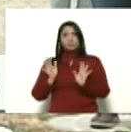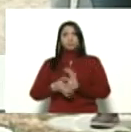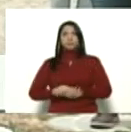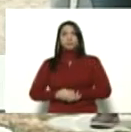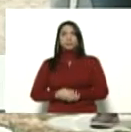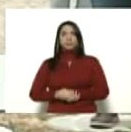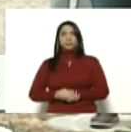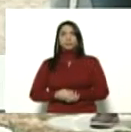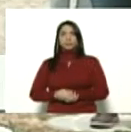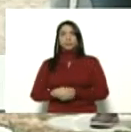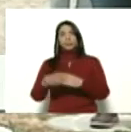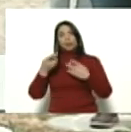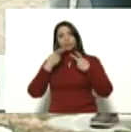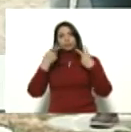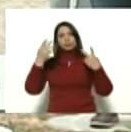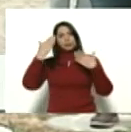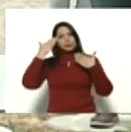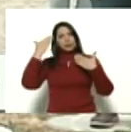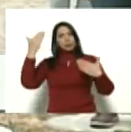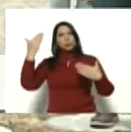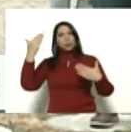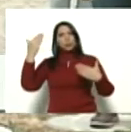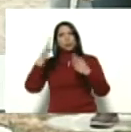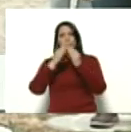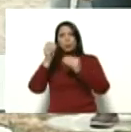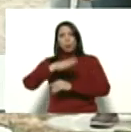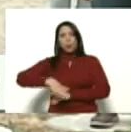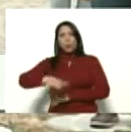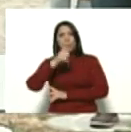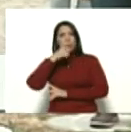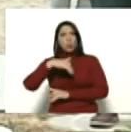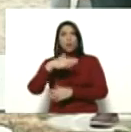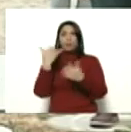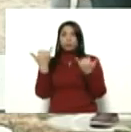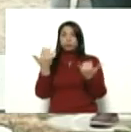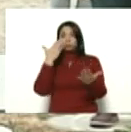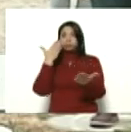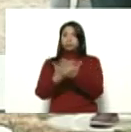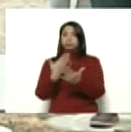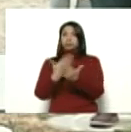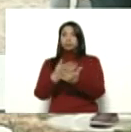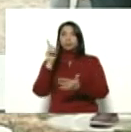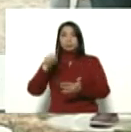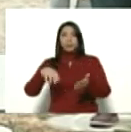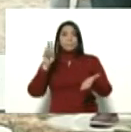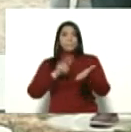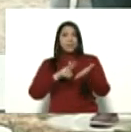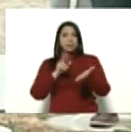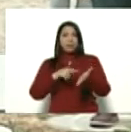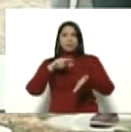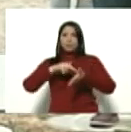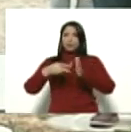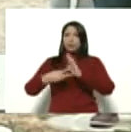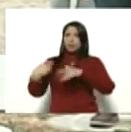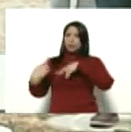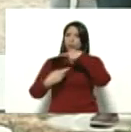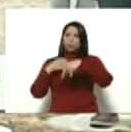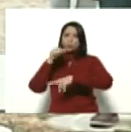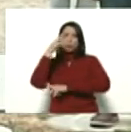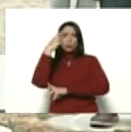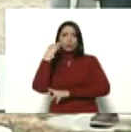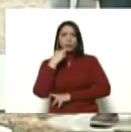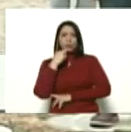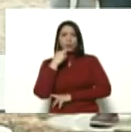Ramos le envío un mensaje a usted y a todo el pueblo de la realidad de la realidad y la verdad de lo que es la revolución bolivariana